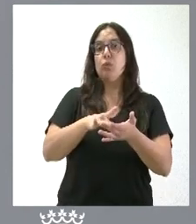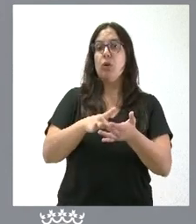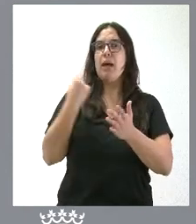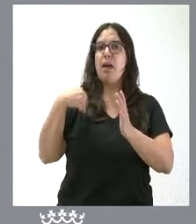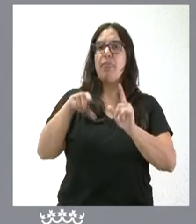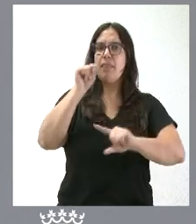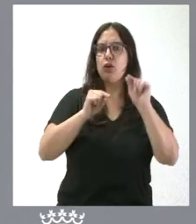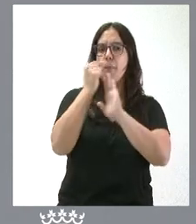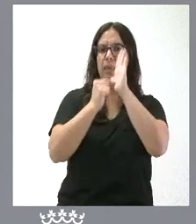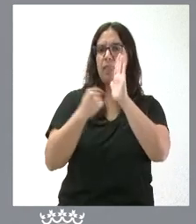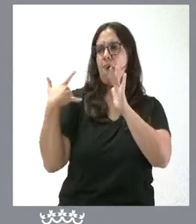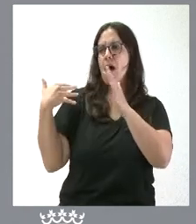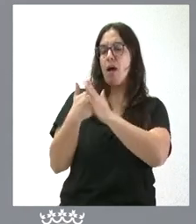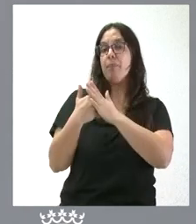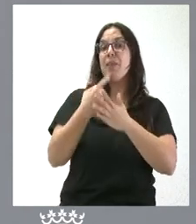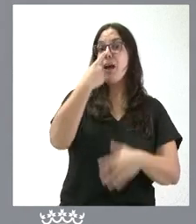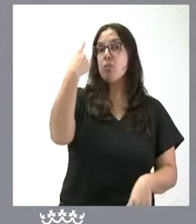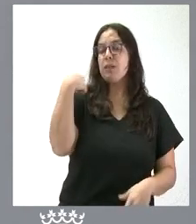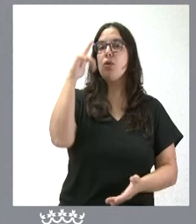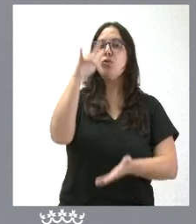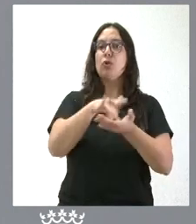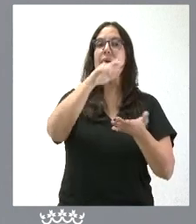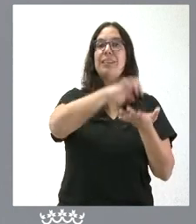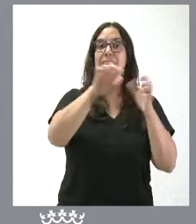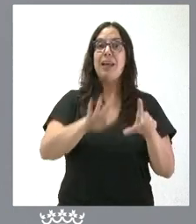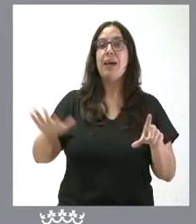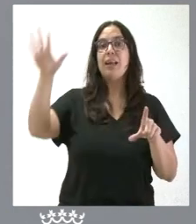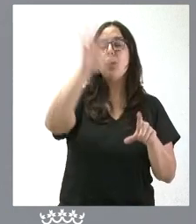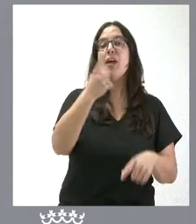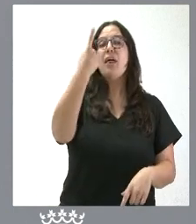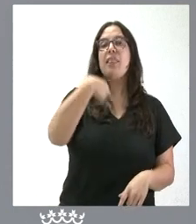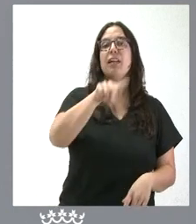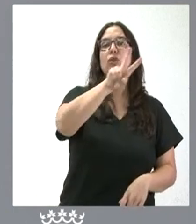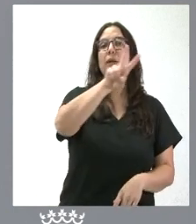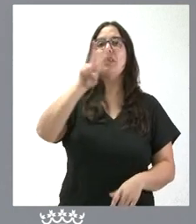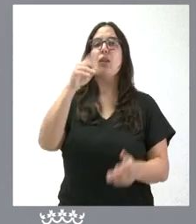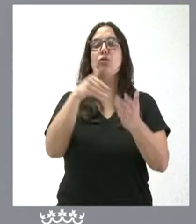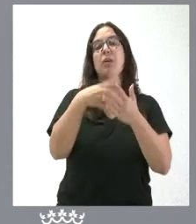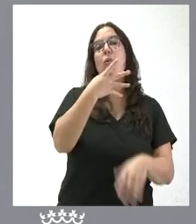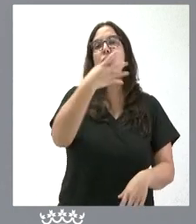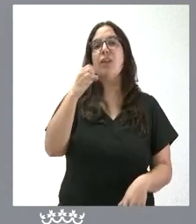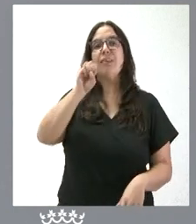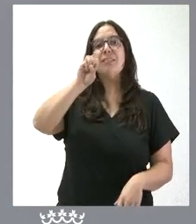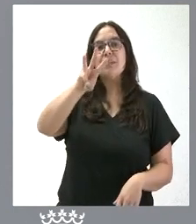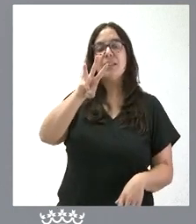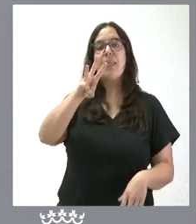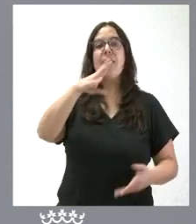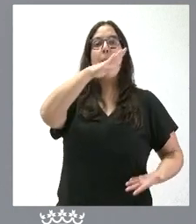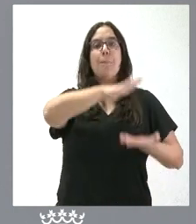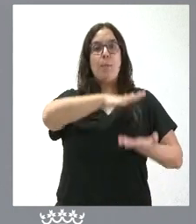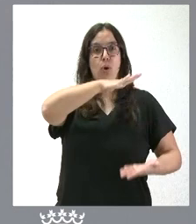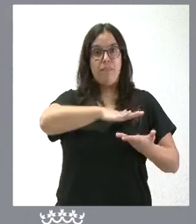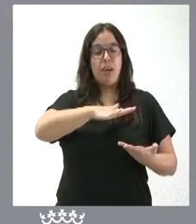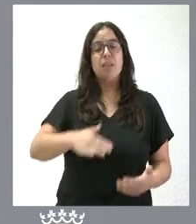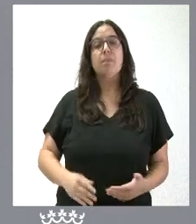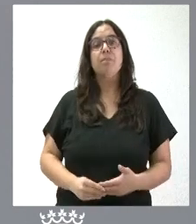que en el año 2022 se realizaron en Castilla y León 122.413 mamografías,